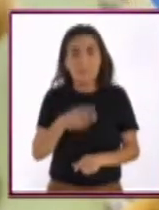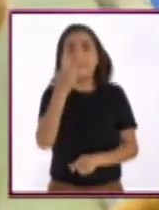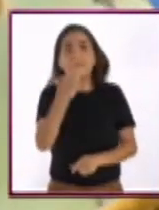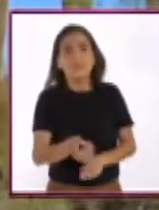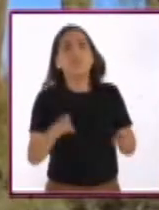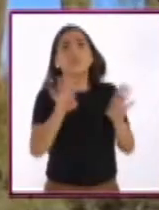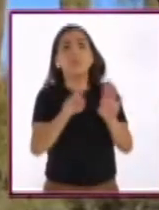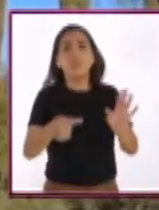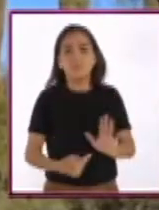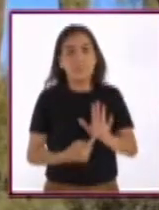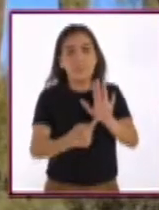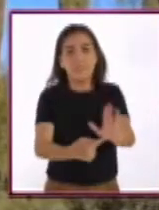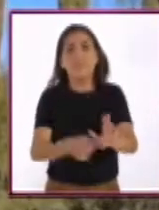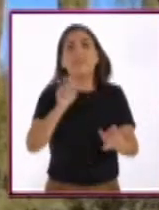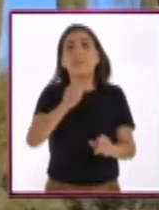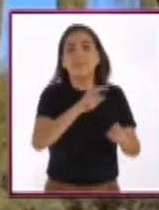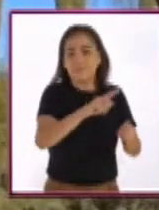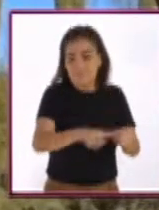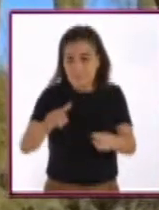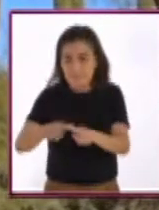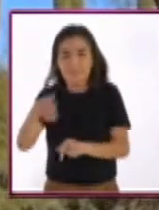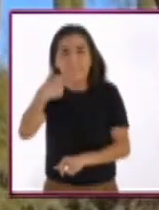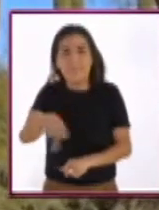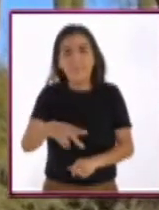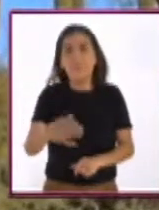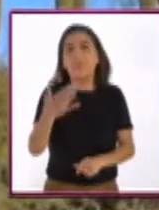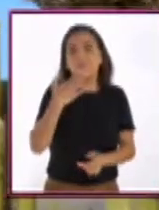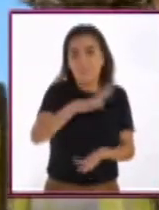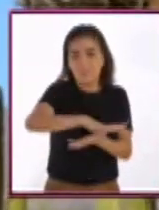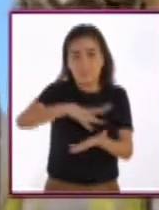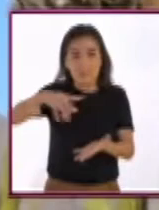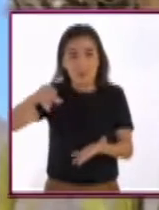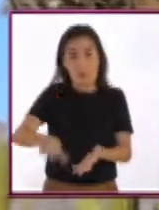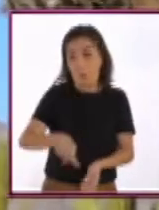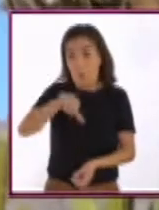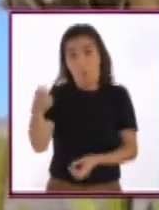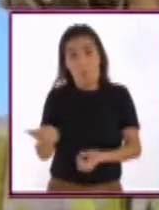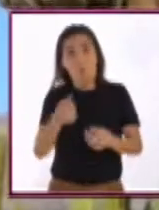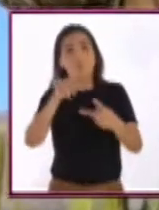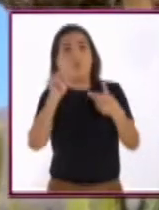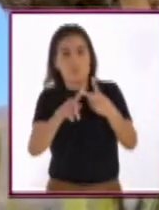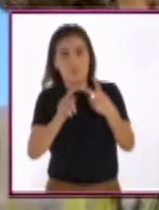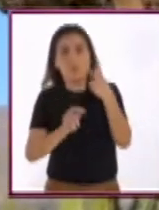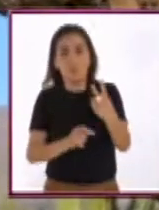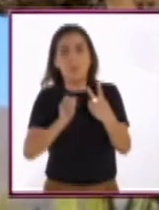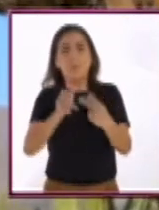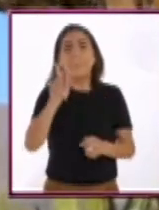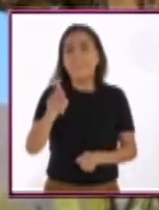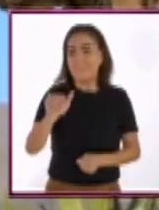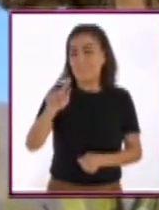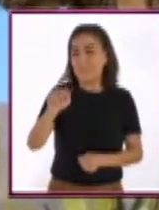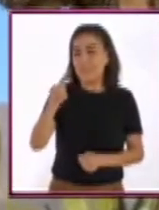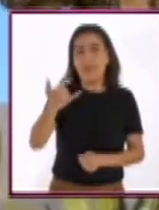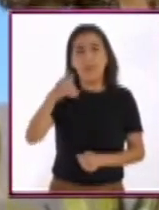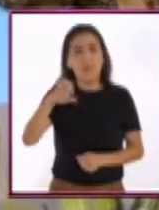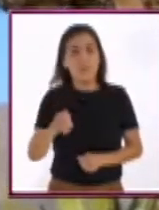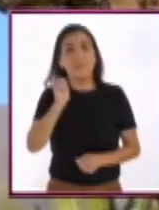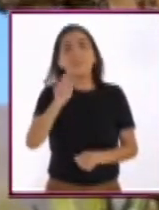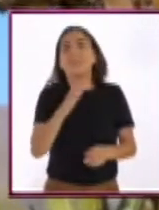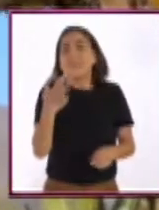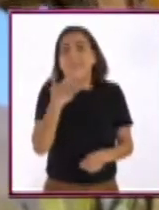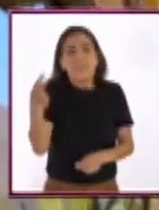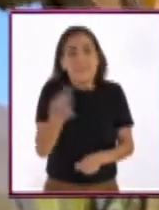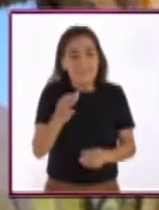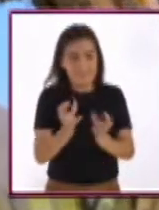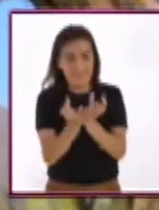distribución en el continente marca los límites del desierto sonorense. Dos más son el pitayo, que